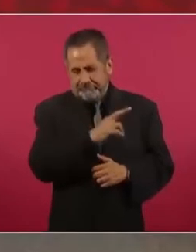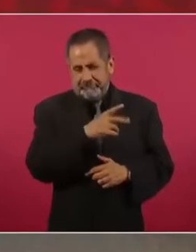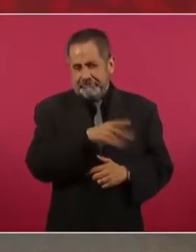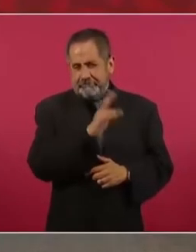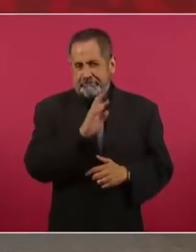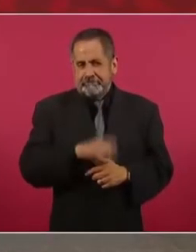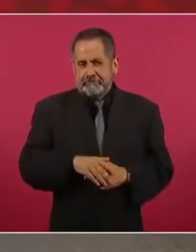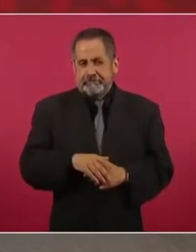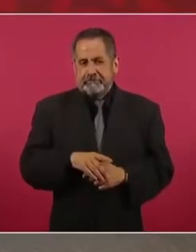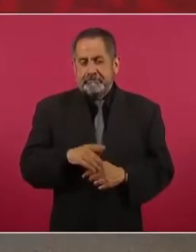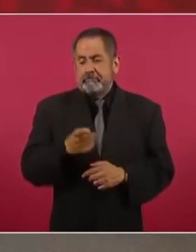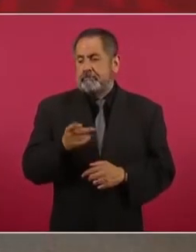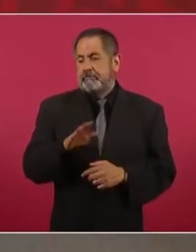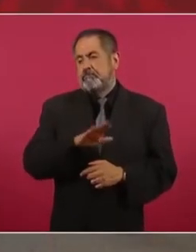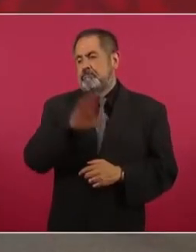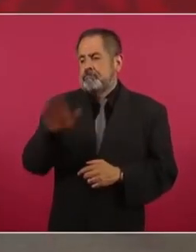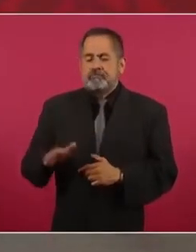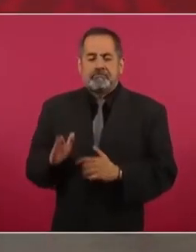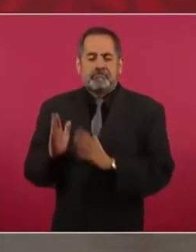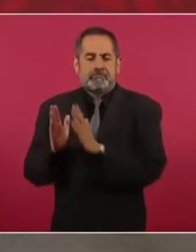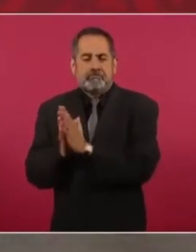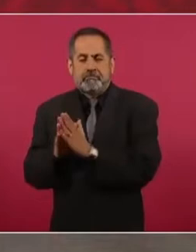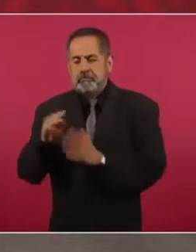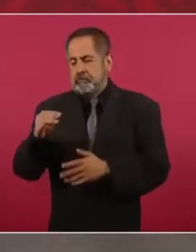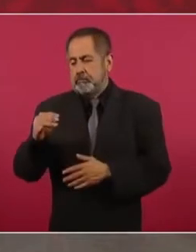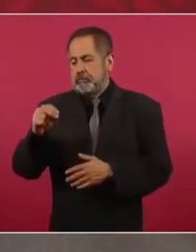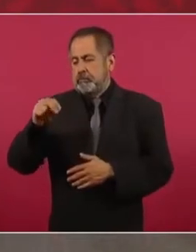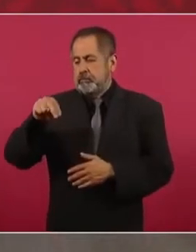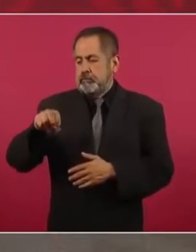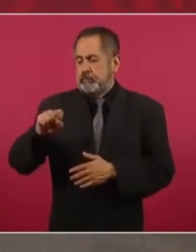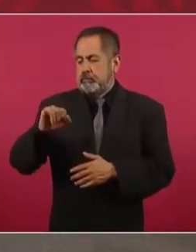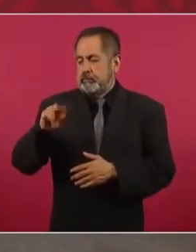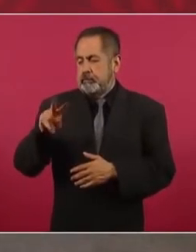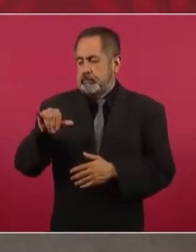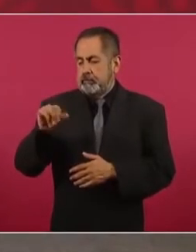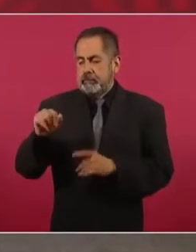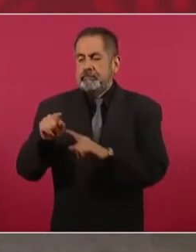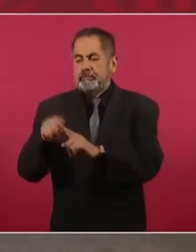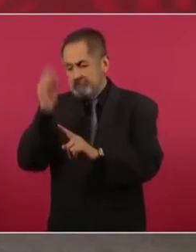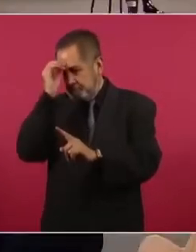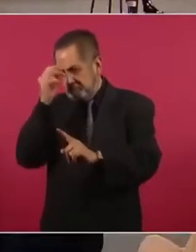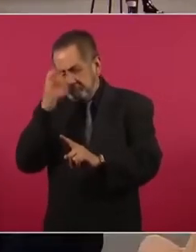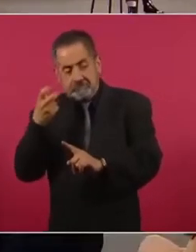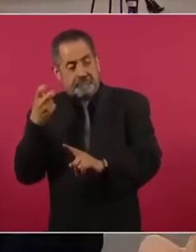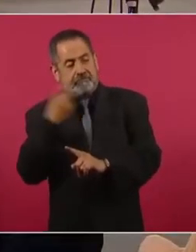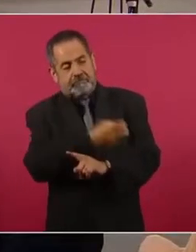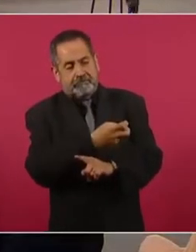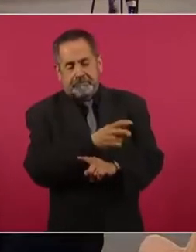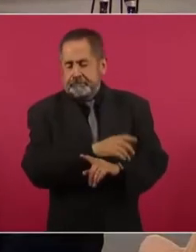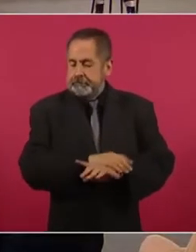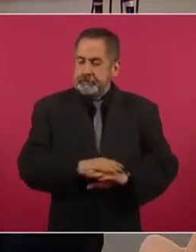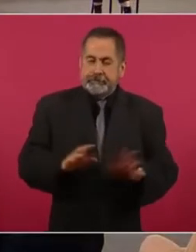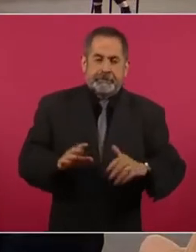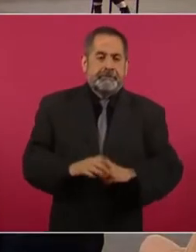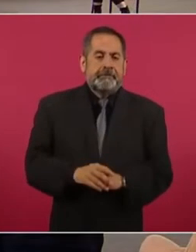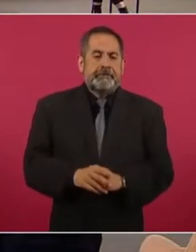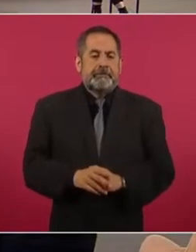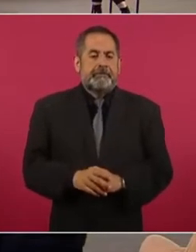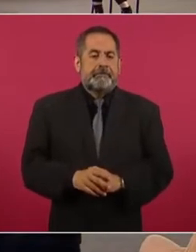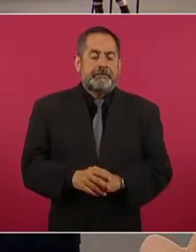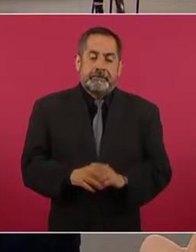ya he finado Monsi lo que opinaba. Sí, pero este ídolo